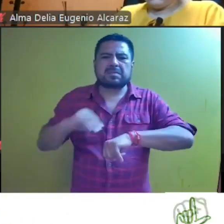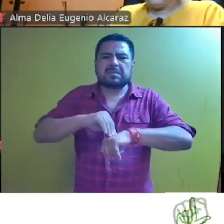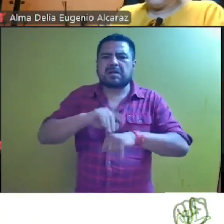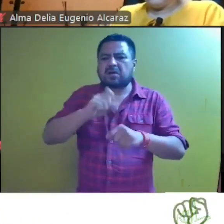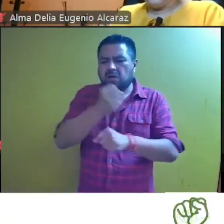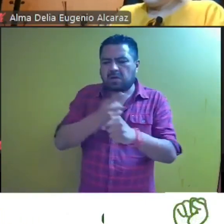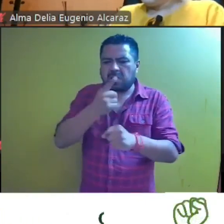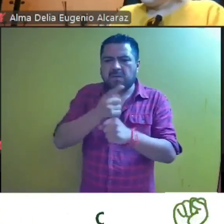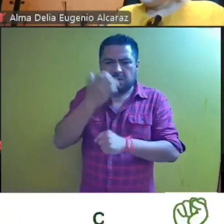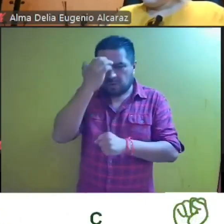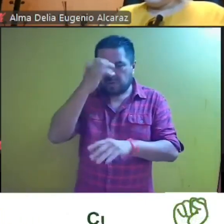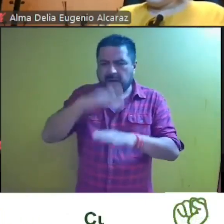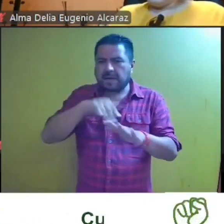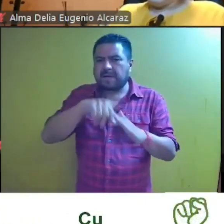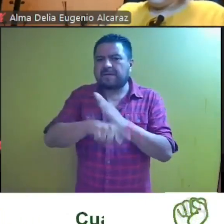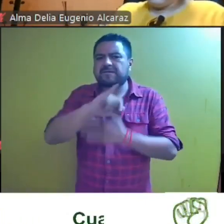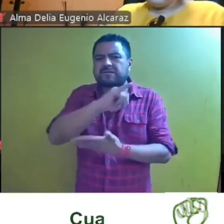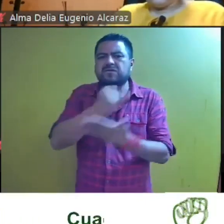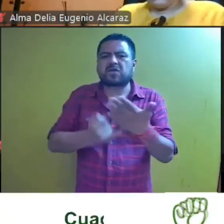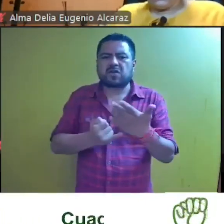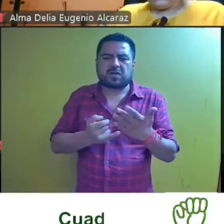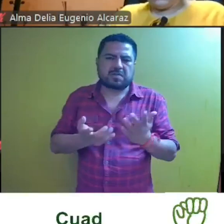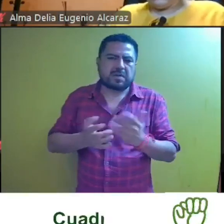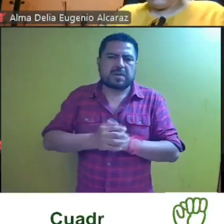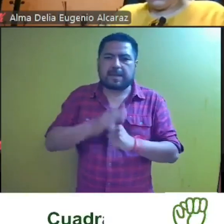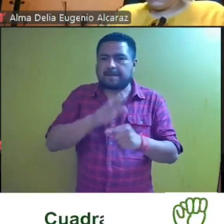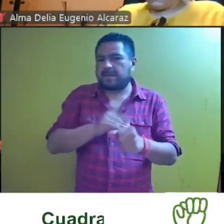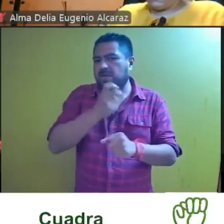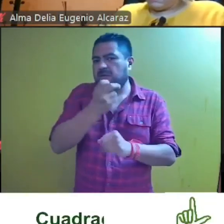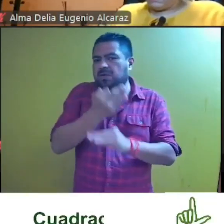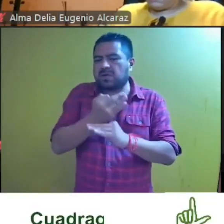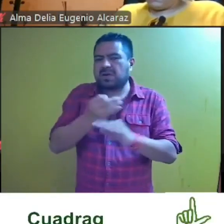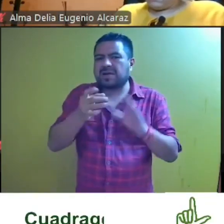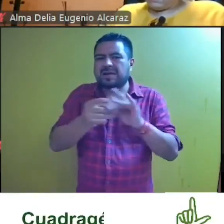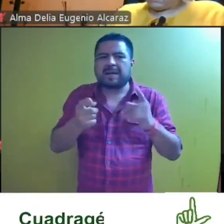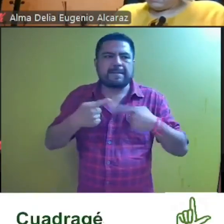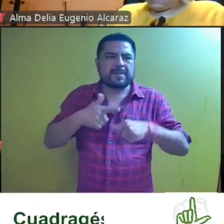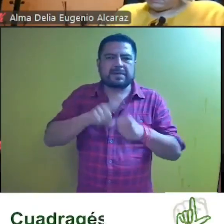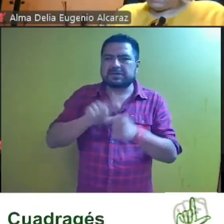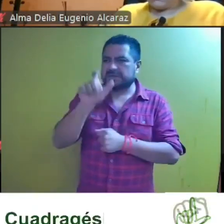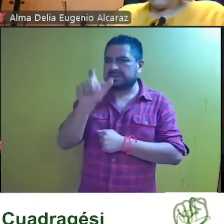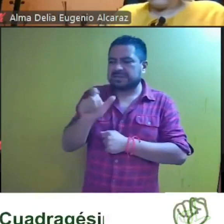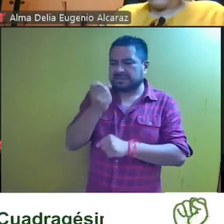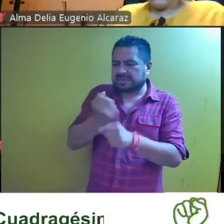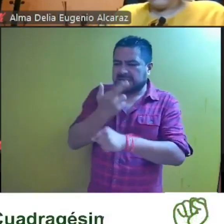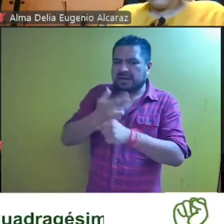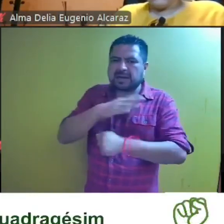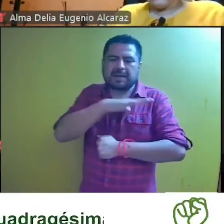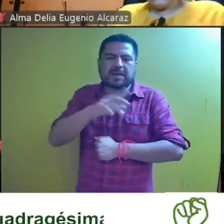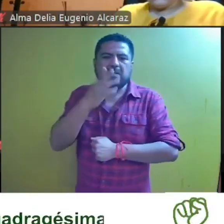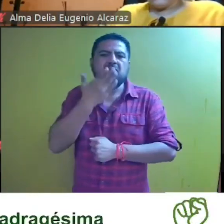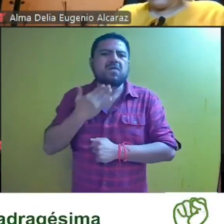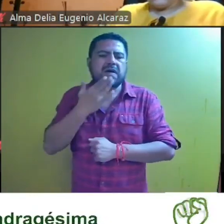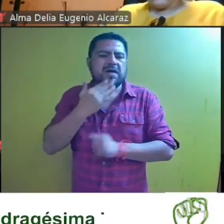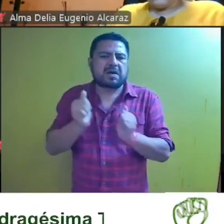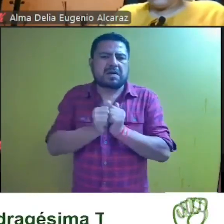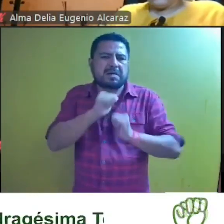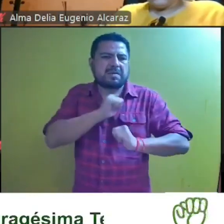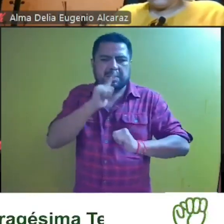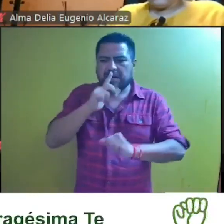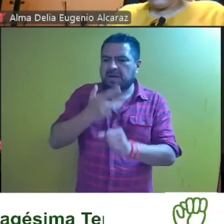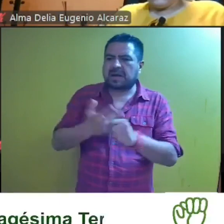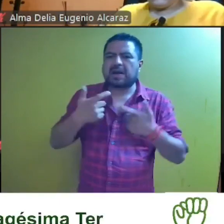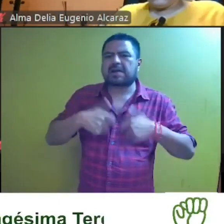diera oportunidad de conocer el informe justificado por ello objeta la personalidad del secretario general adjunto ya que no cuenta con facultades de